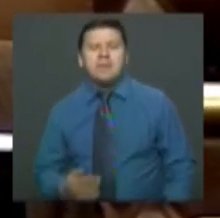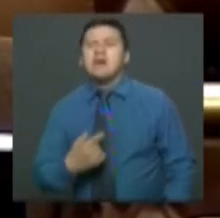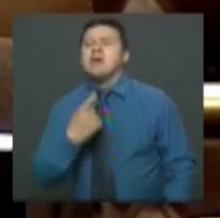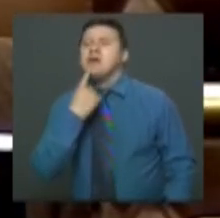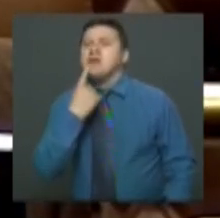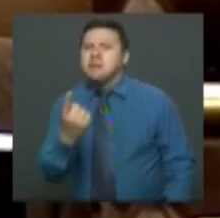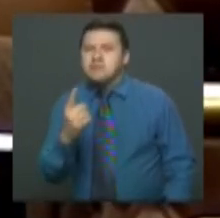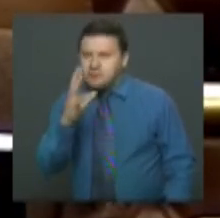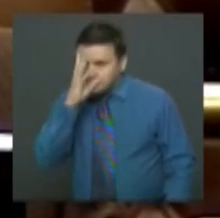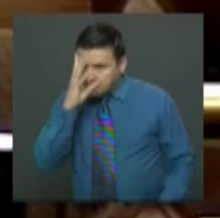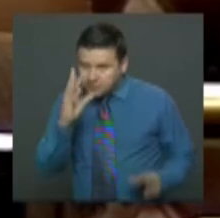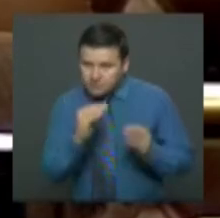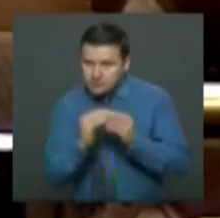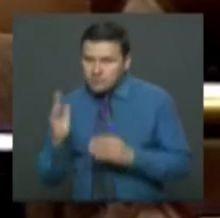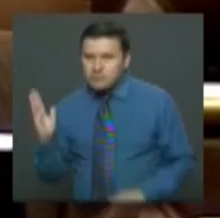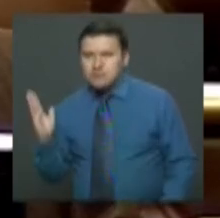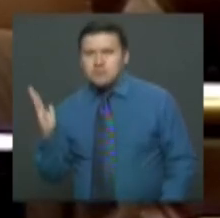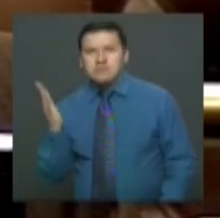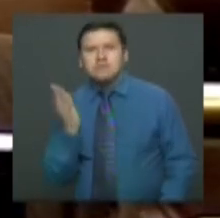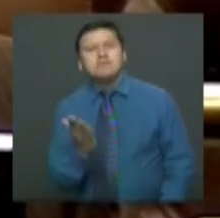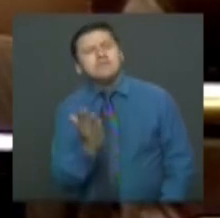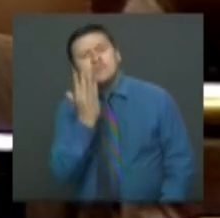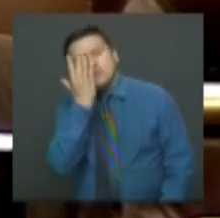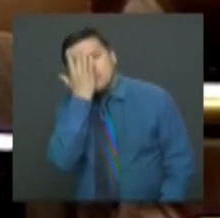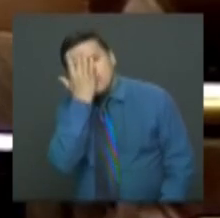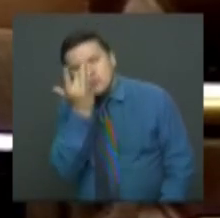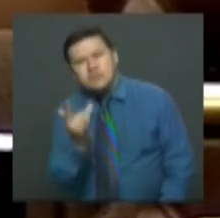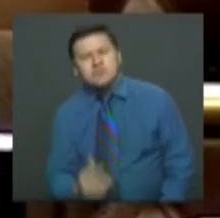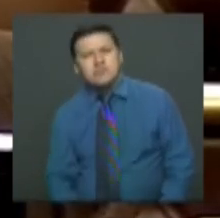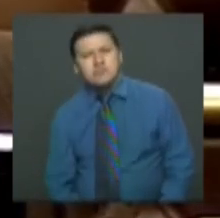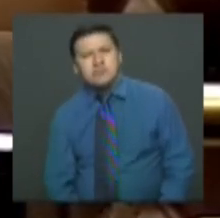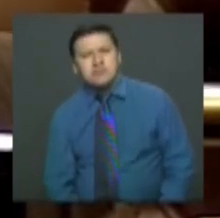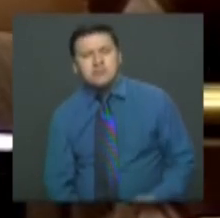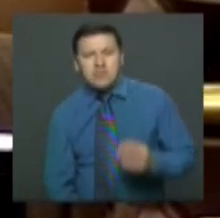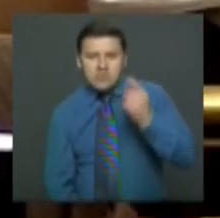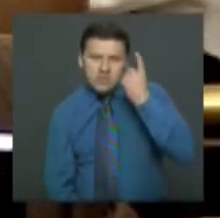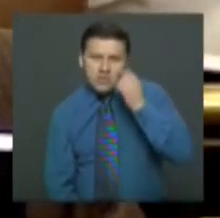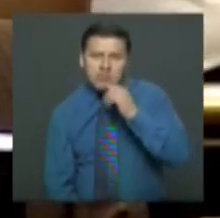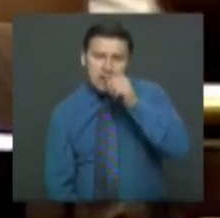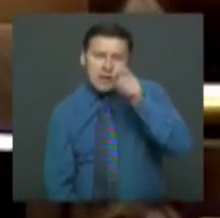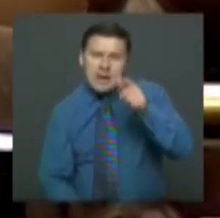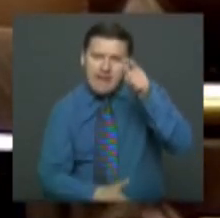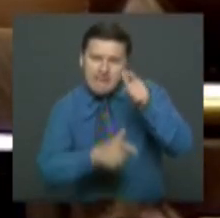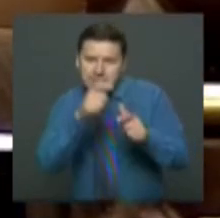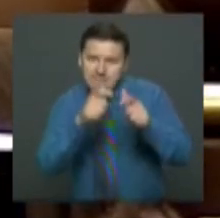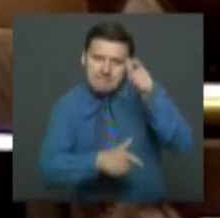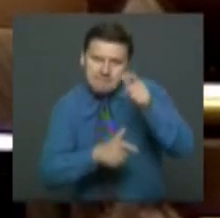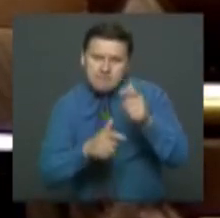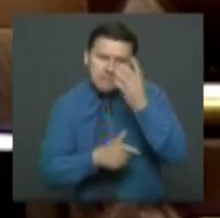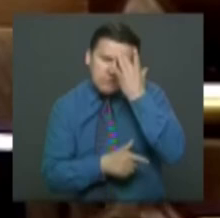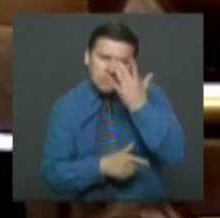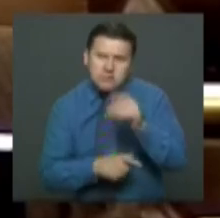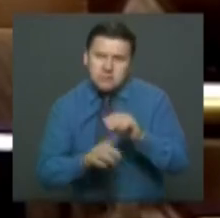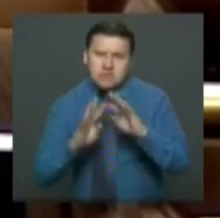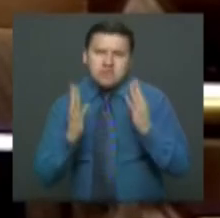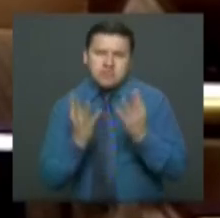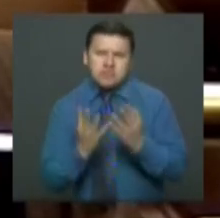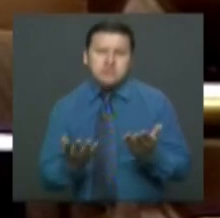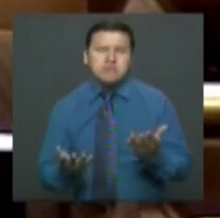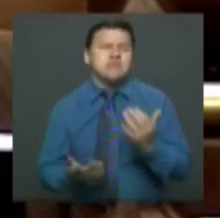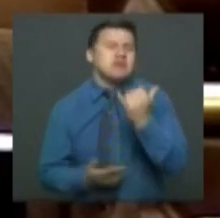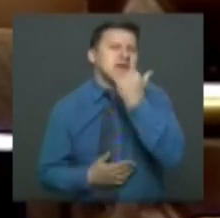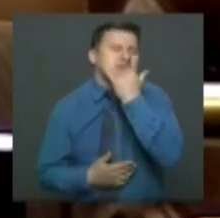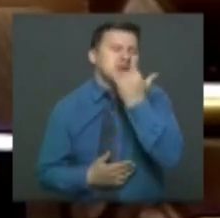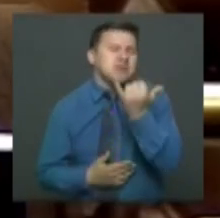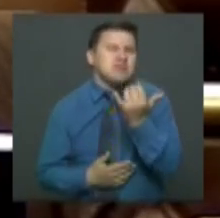conciliador me dé razón de por qué cambió la voluntad de la Cámara y tercior en favor del Senado. O qué fue lo